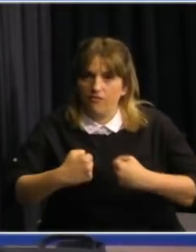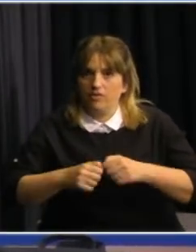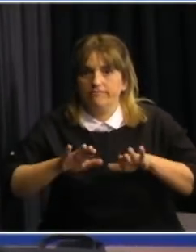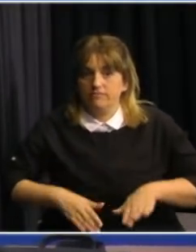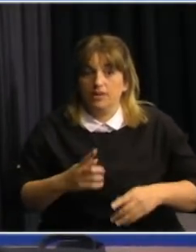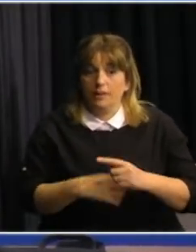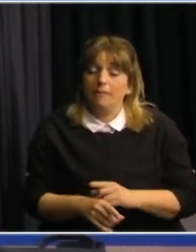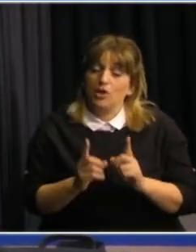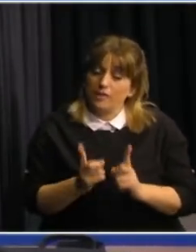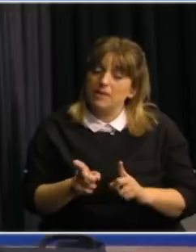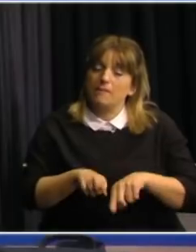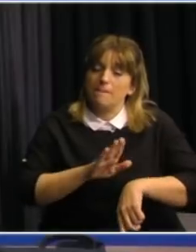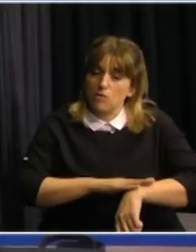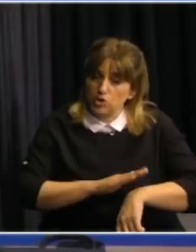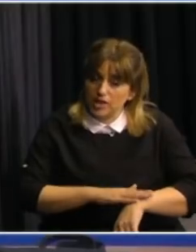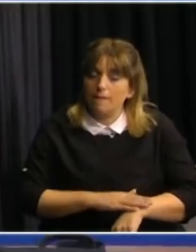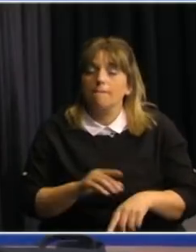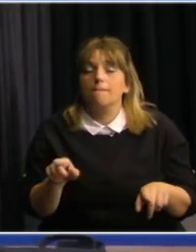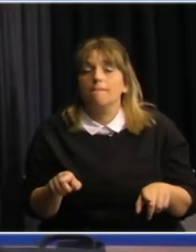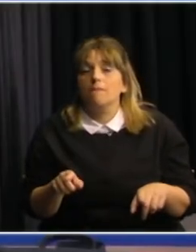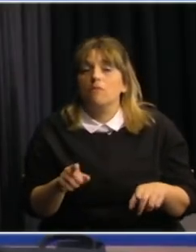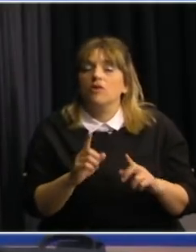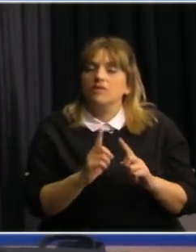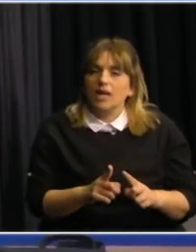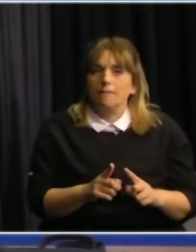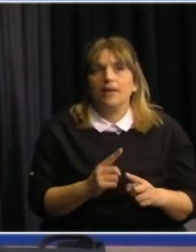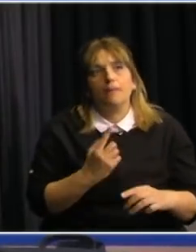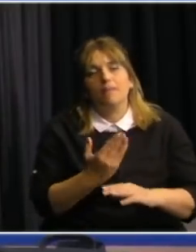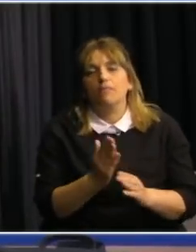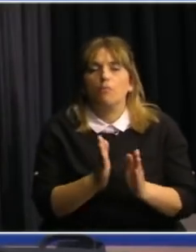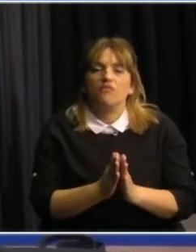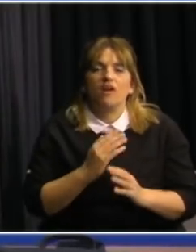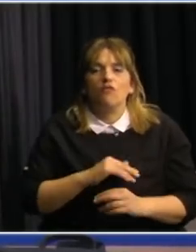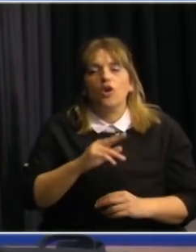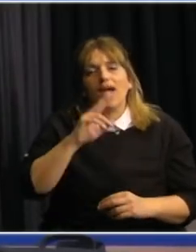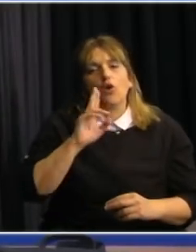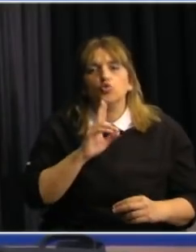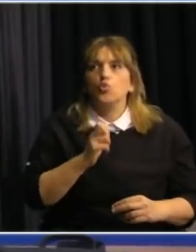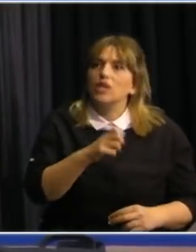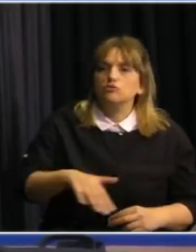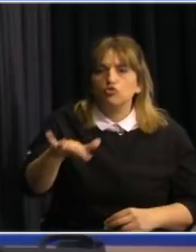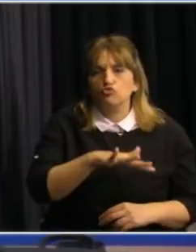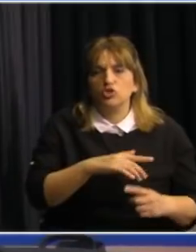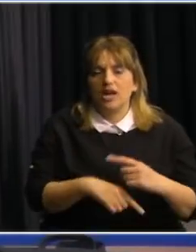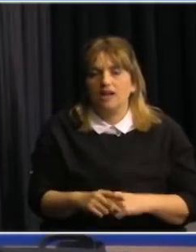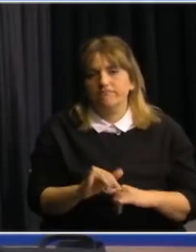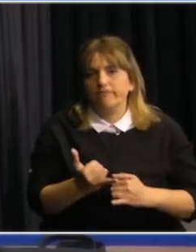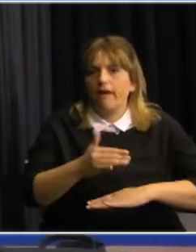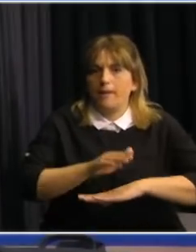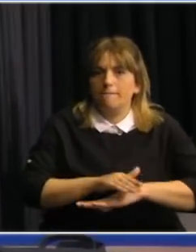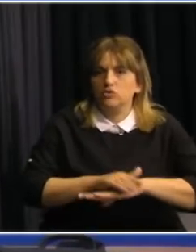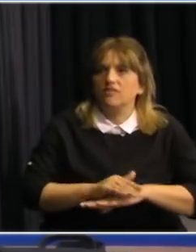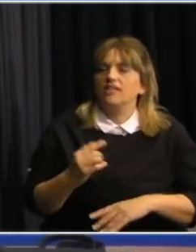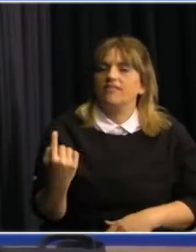pero igualmente y en proporciones equitativas el comportamiento social que es un tema que está instalado hoy en la